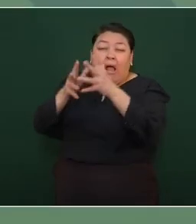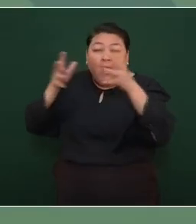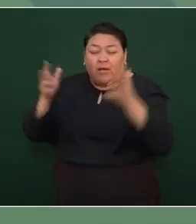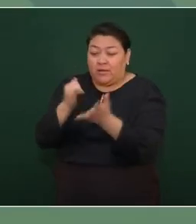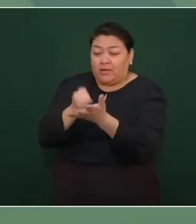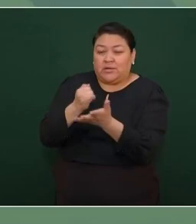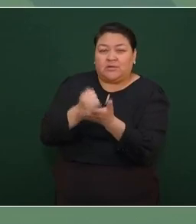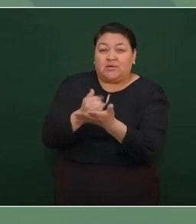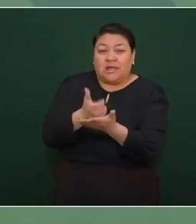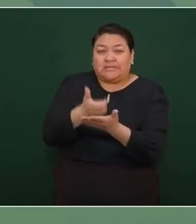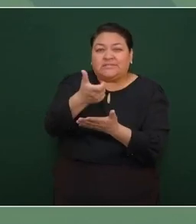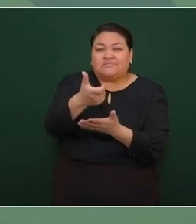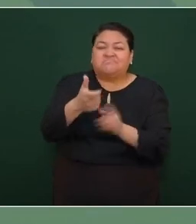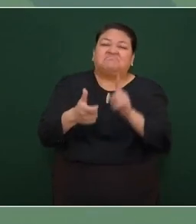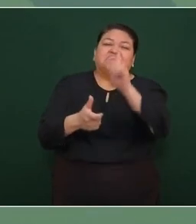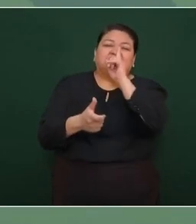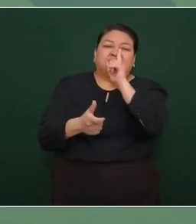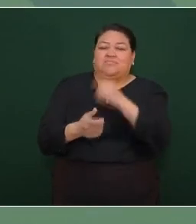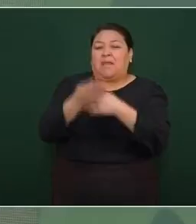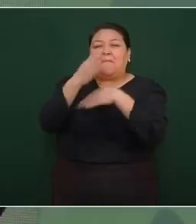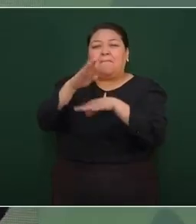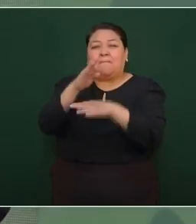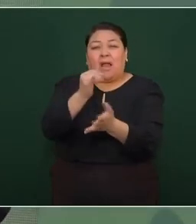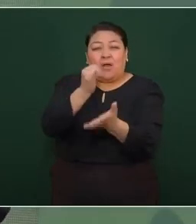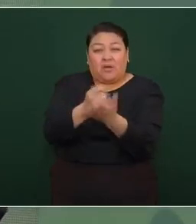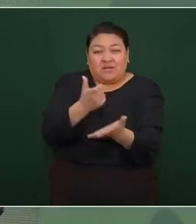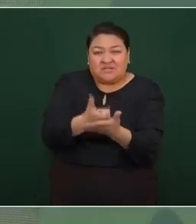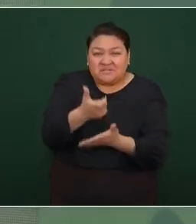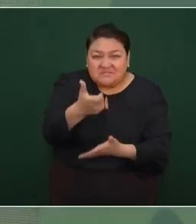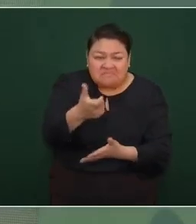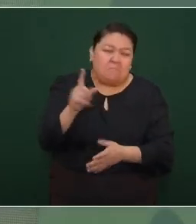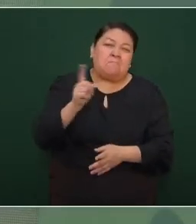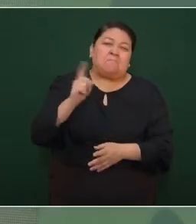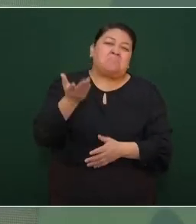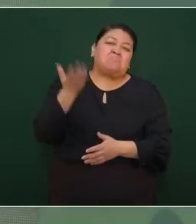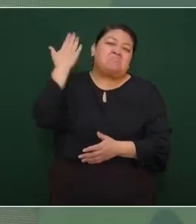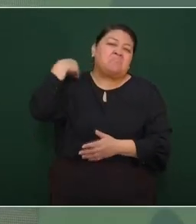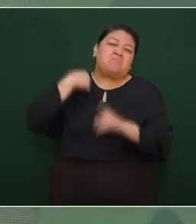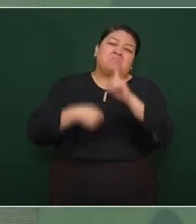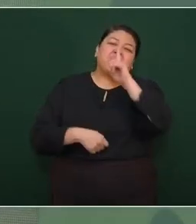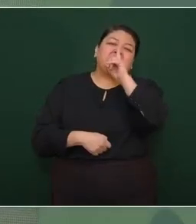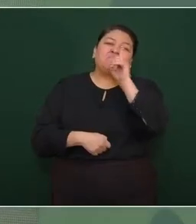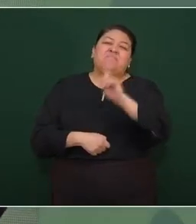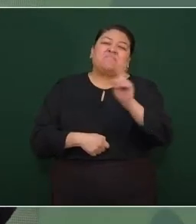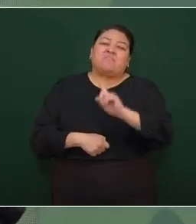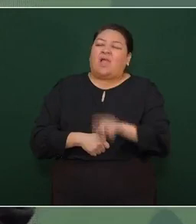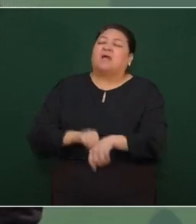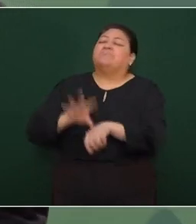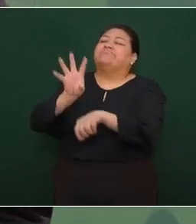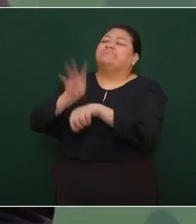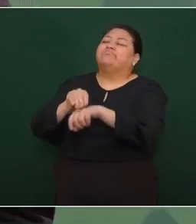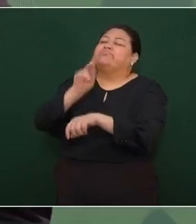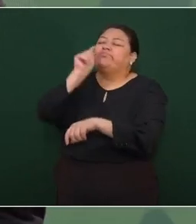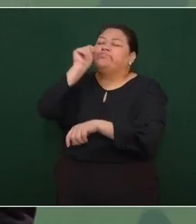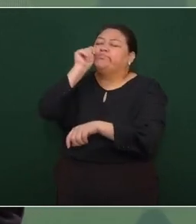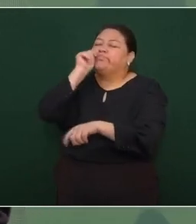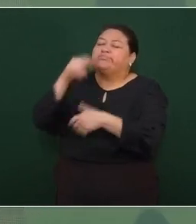Las grandes empresas, los bancos no pagaban impuestos, se les condonaban